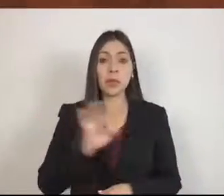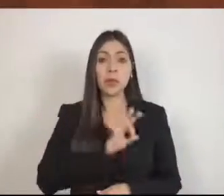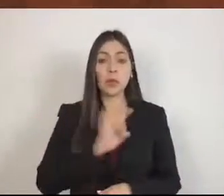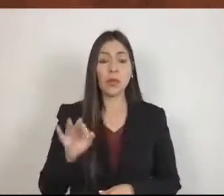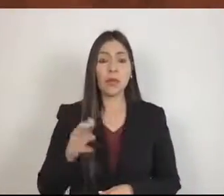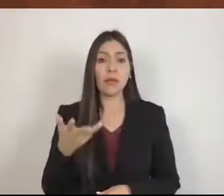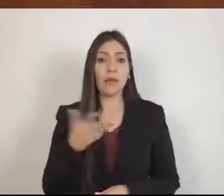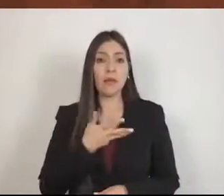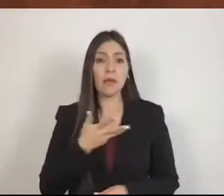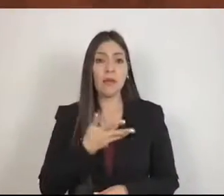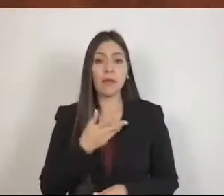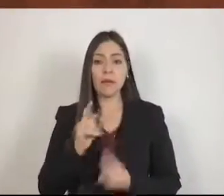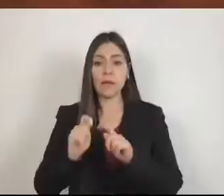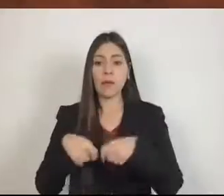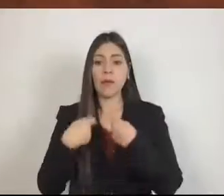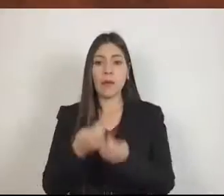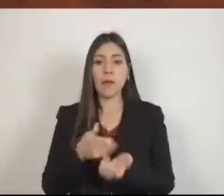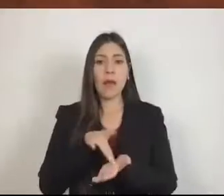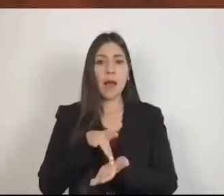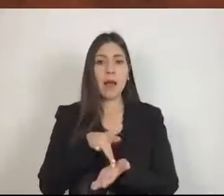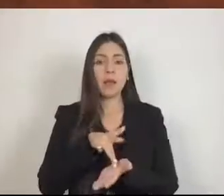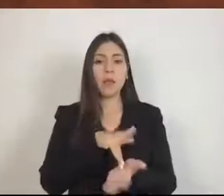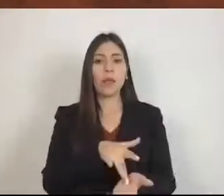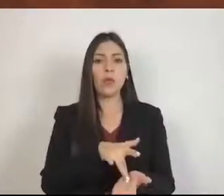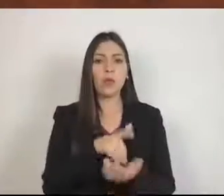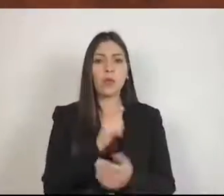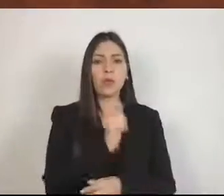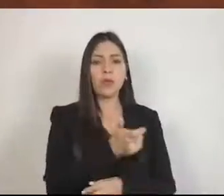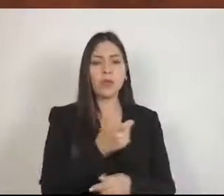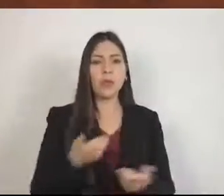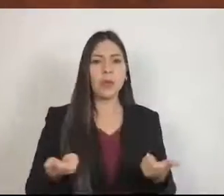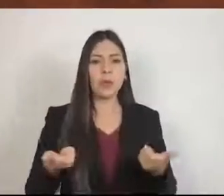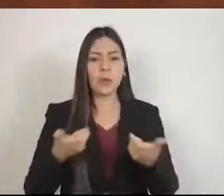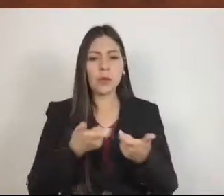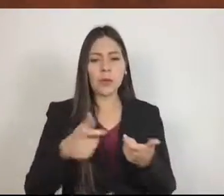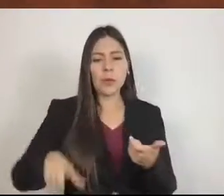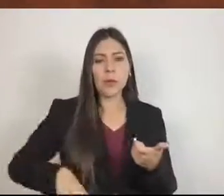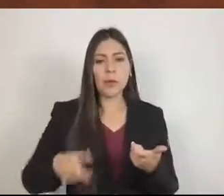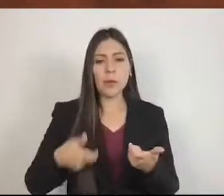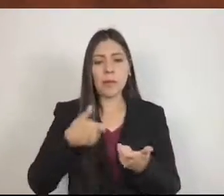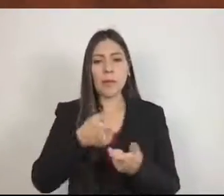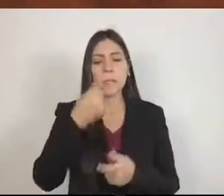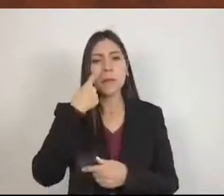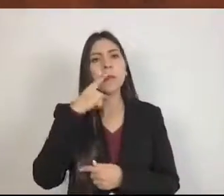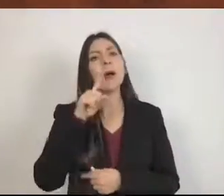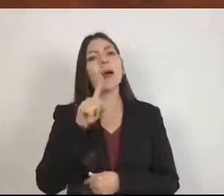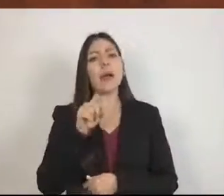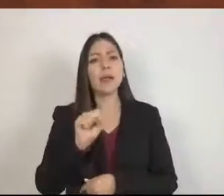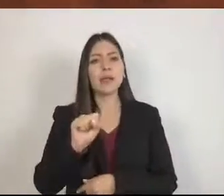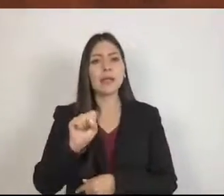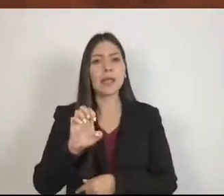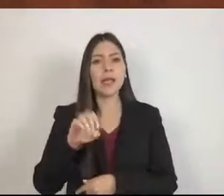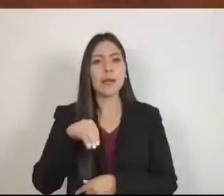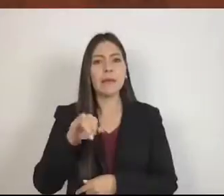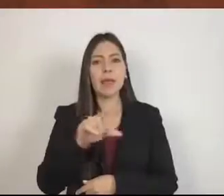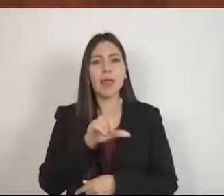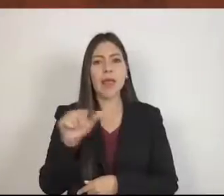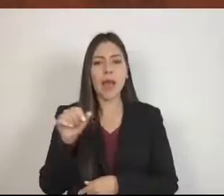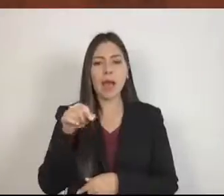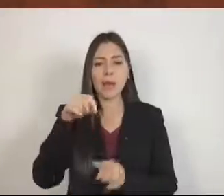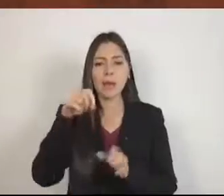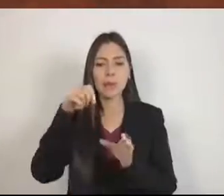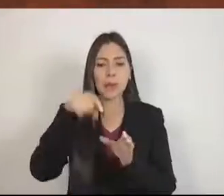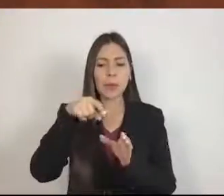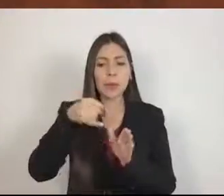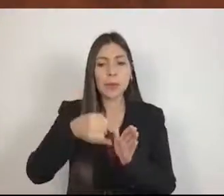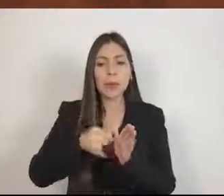lo que me encargaron, subsidios para la semilla, para los productores de maíz en lo particular, si